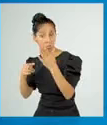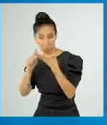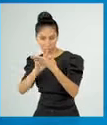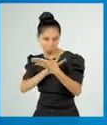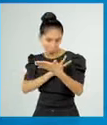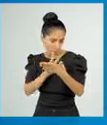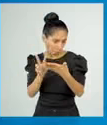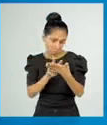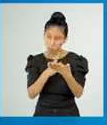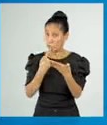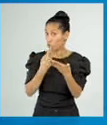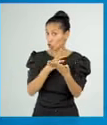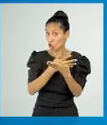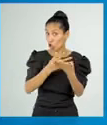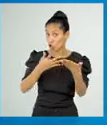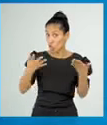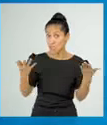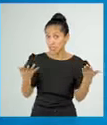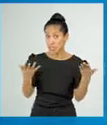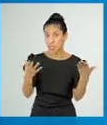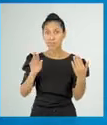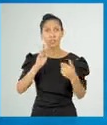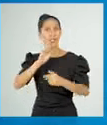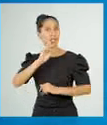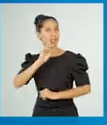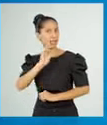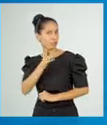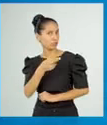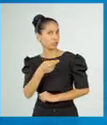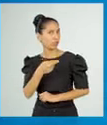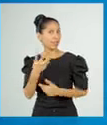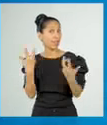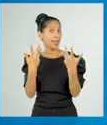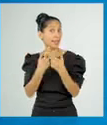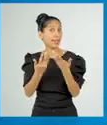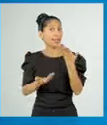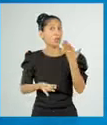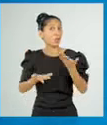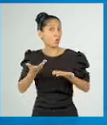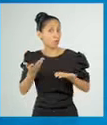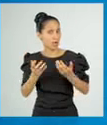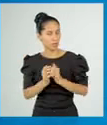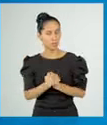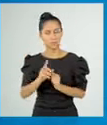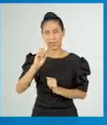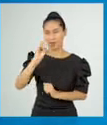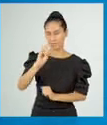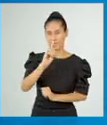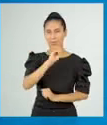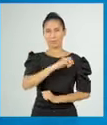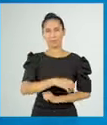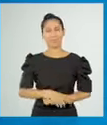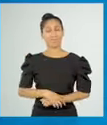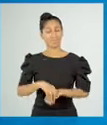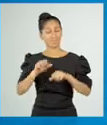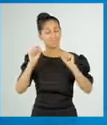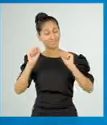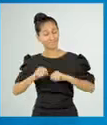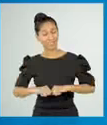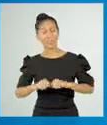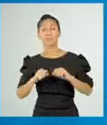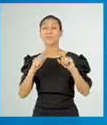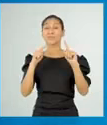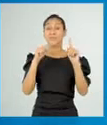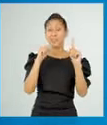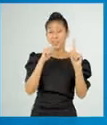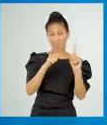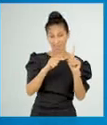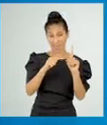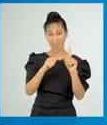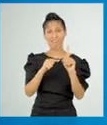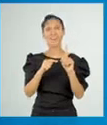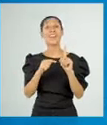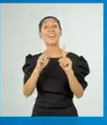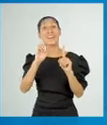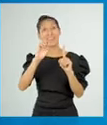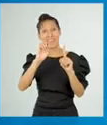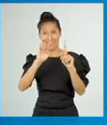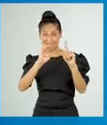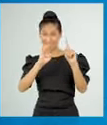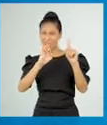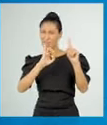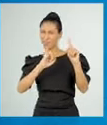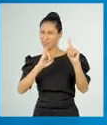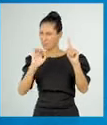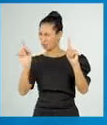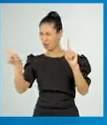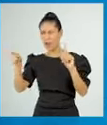la primera mujer. Entonces, la respuesta correcta es la alternativa D. El tiempo que utilizó Efesto para